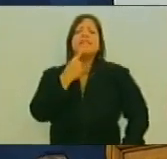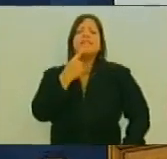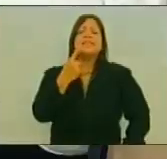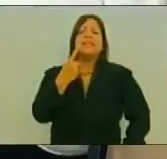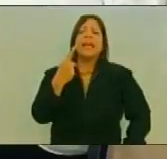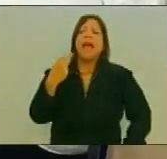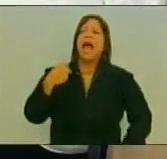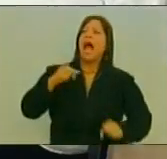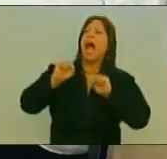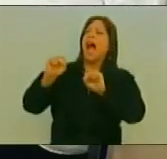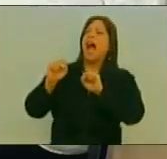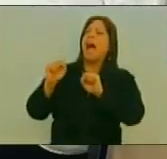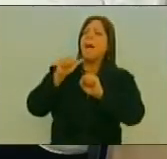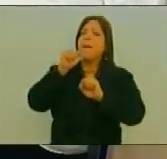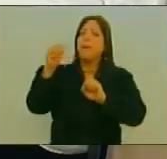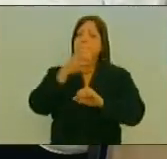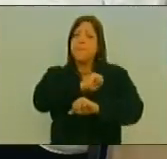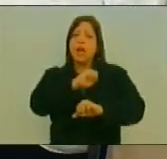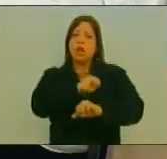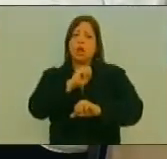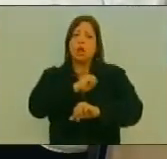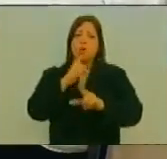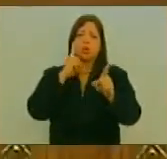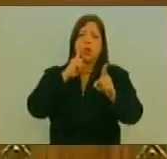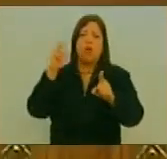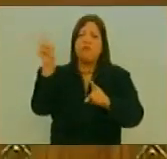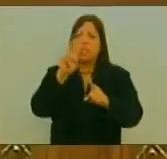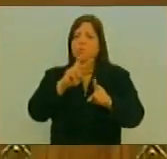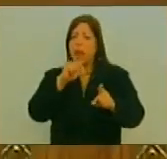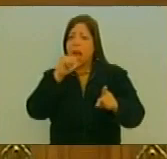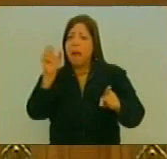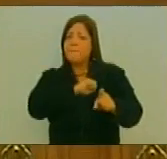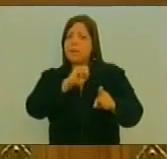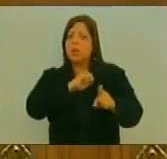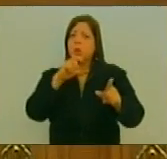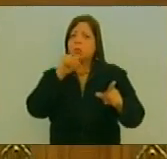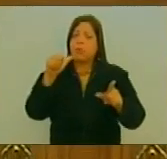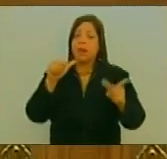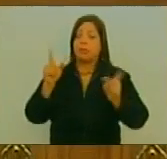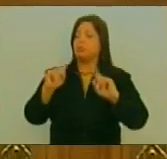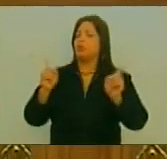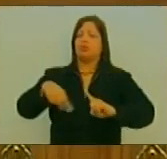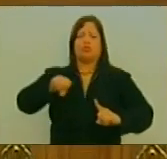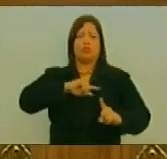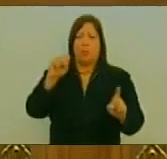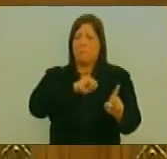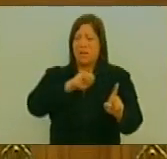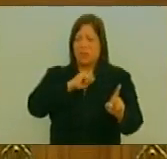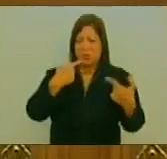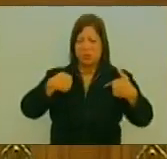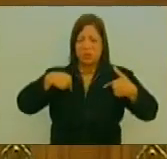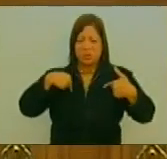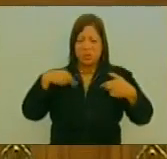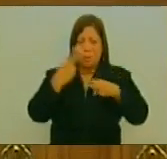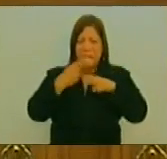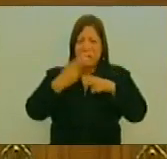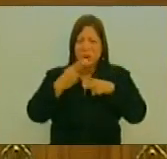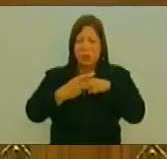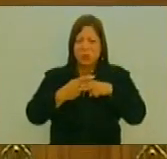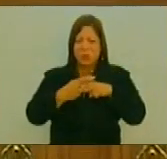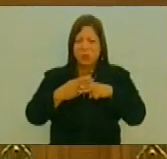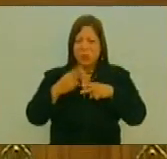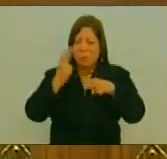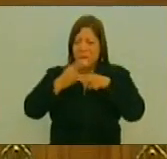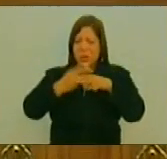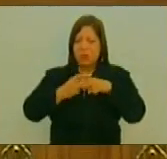una amenaza Y es que nosotros No somos amenaza Para ningún pueblo Pero si somos amenaza